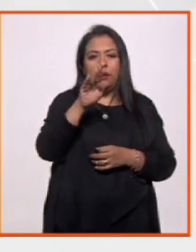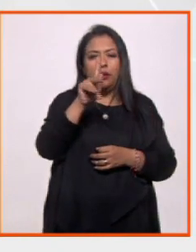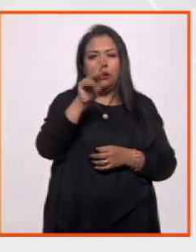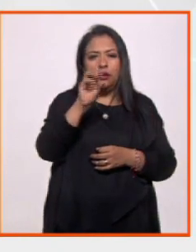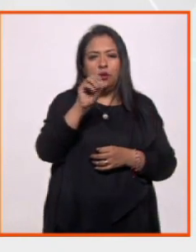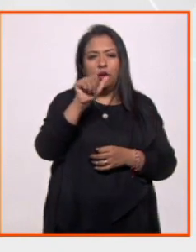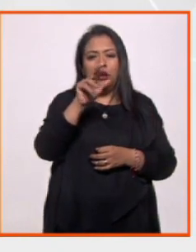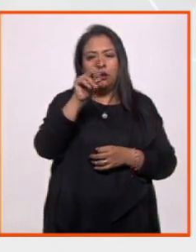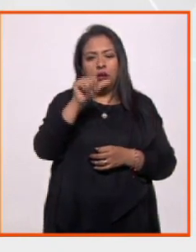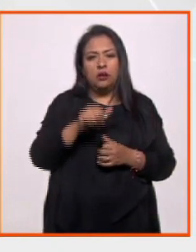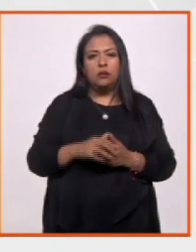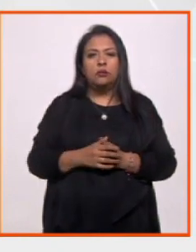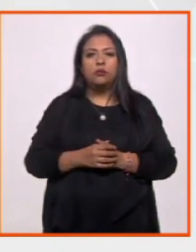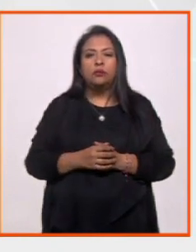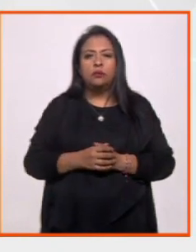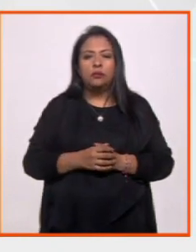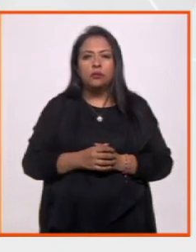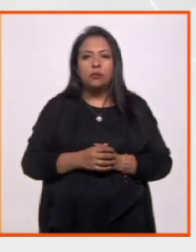Aranda.